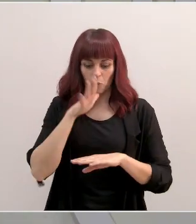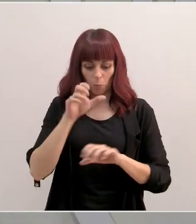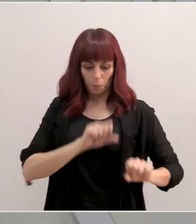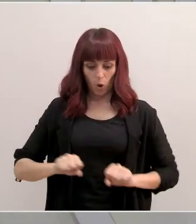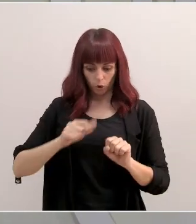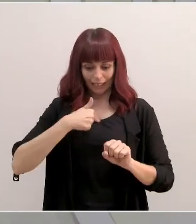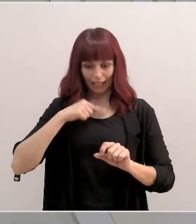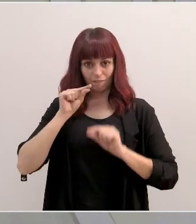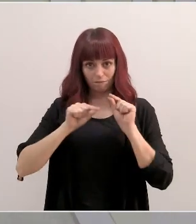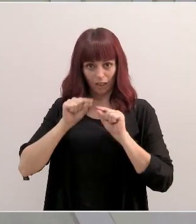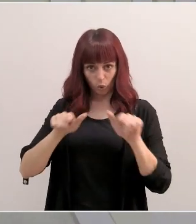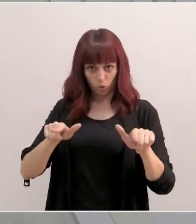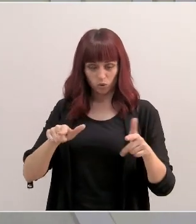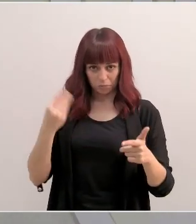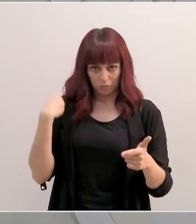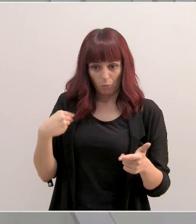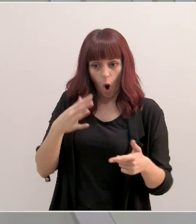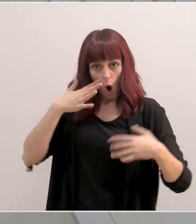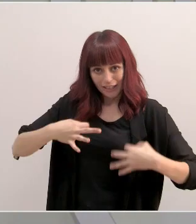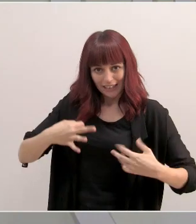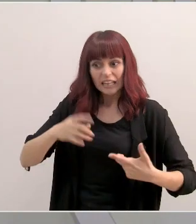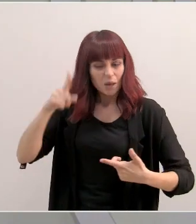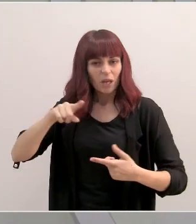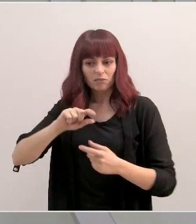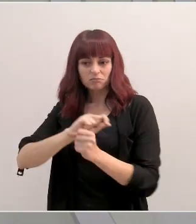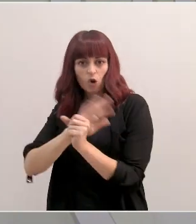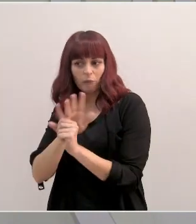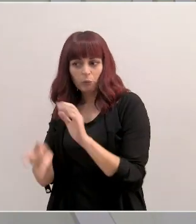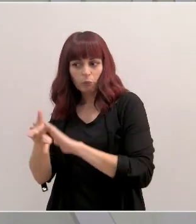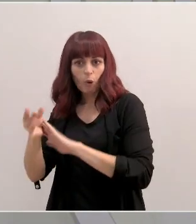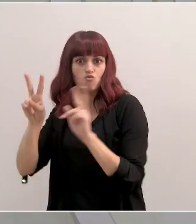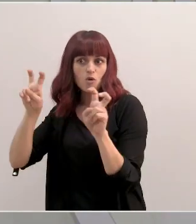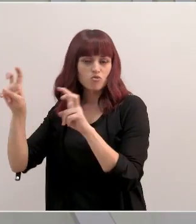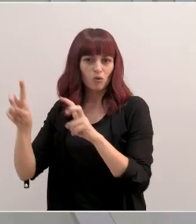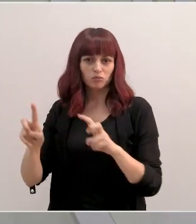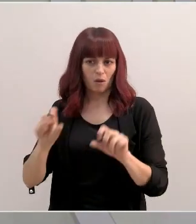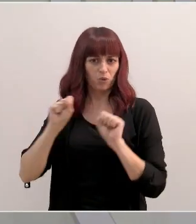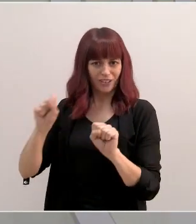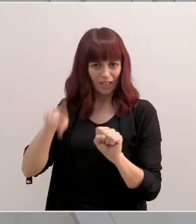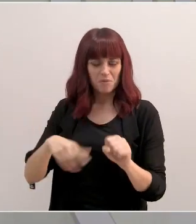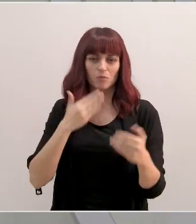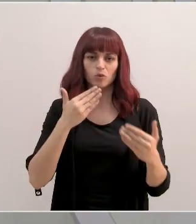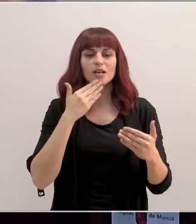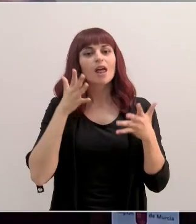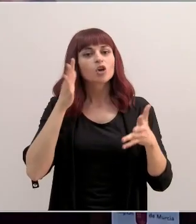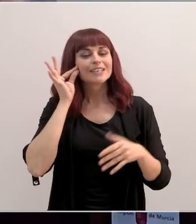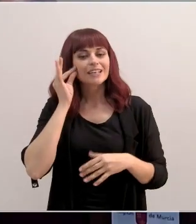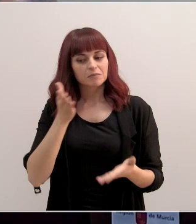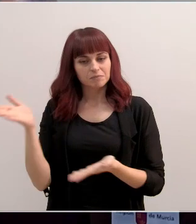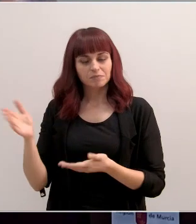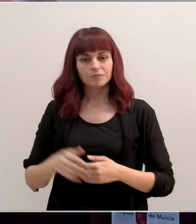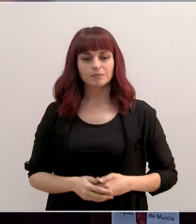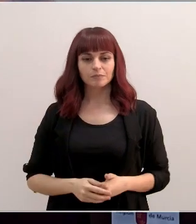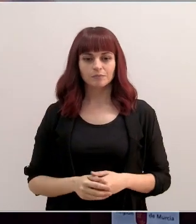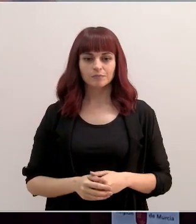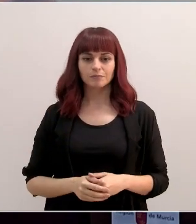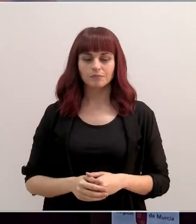no solo del virus original, el de Wuhan, sino que nos protege de cualquier otro virus o variante que pueda aparecer. Muchas gracias, consejero. Muchas gracias, consejero.